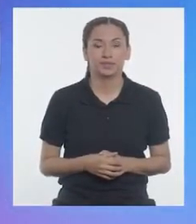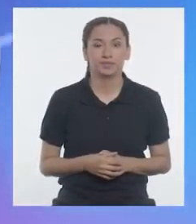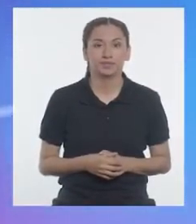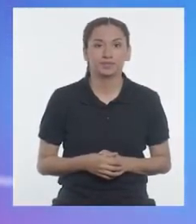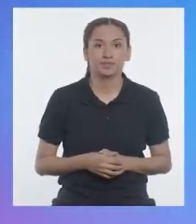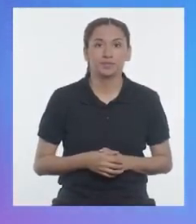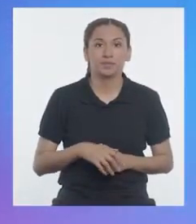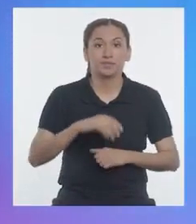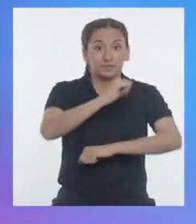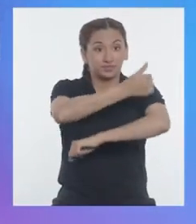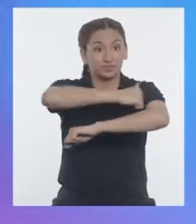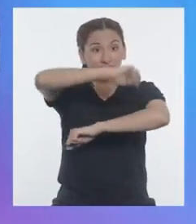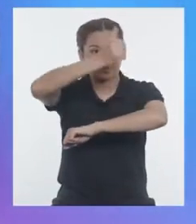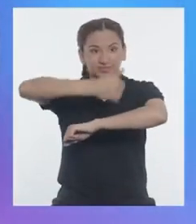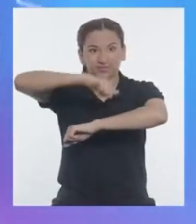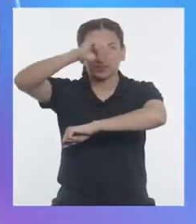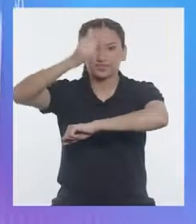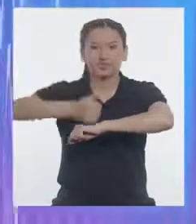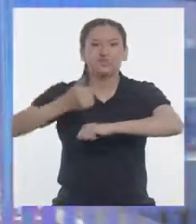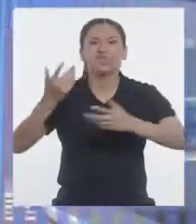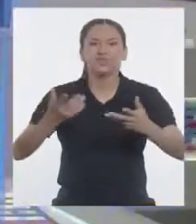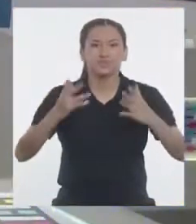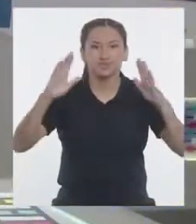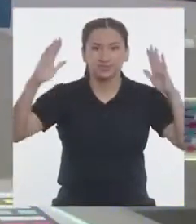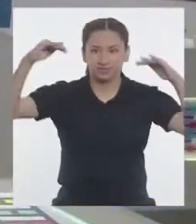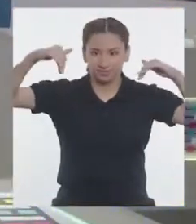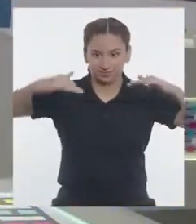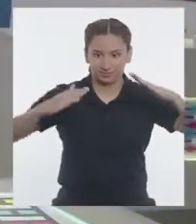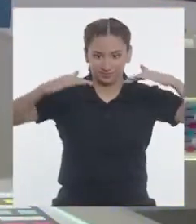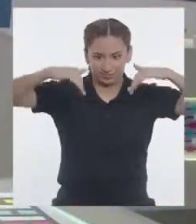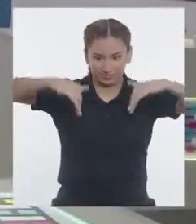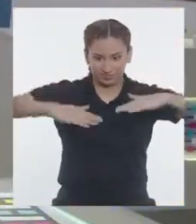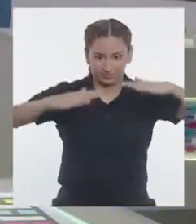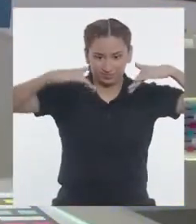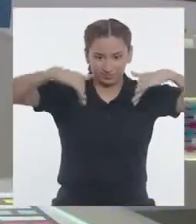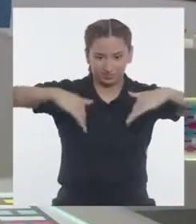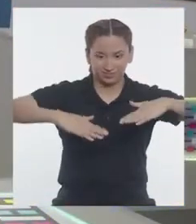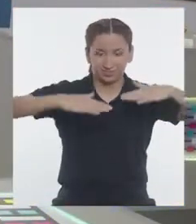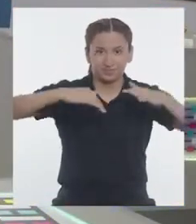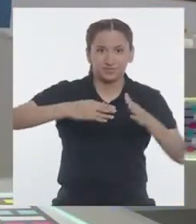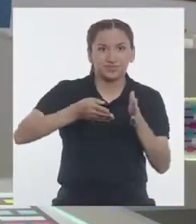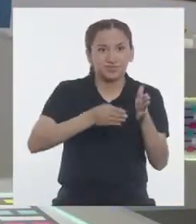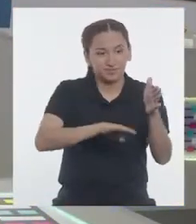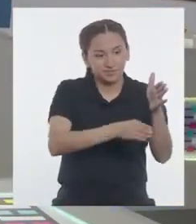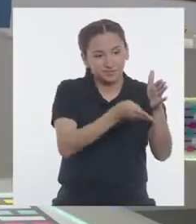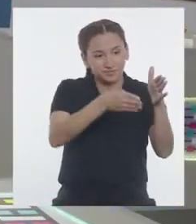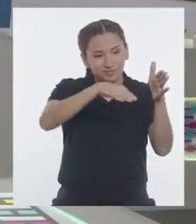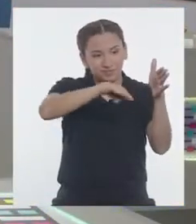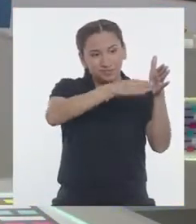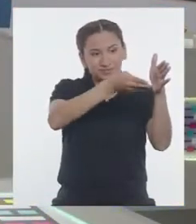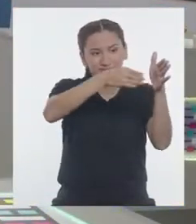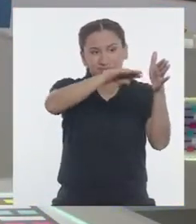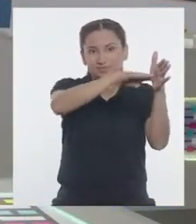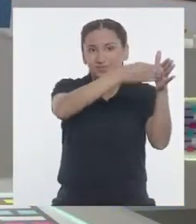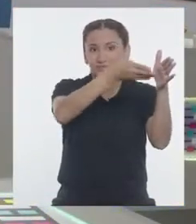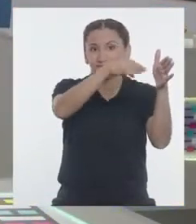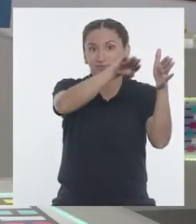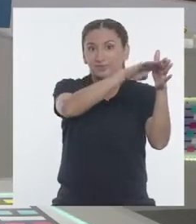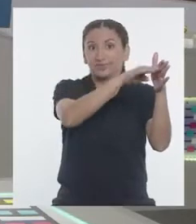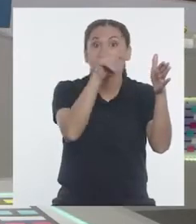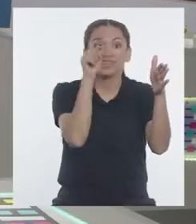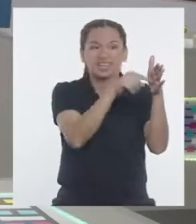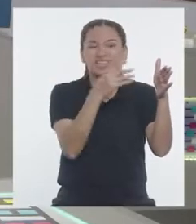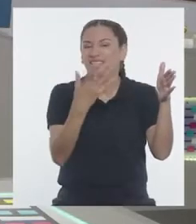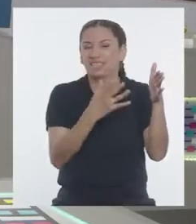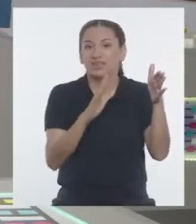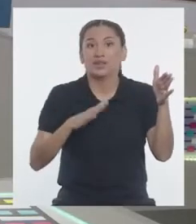Los andenes son terrazas de cultivo construidas en las laderas de las montañas y